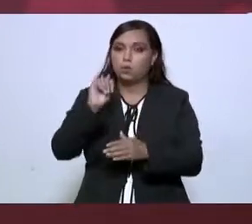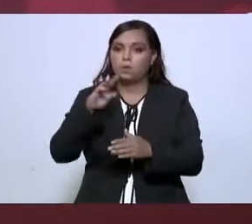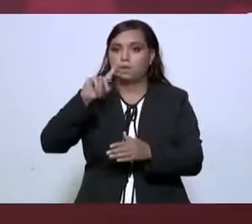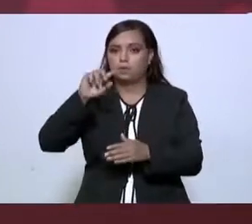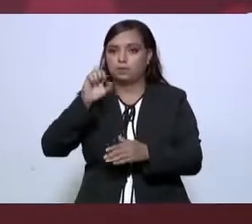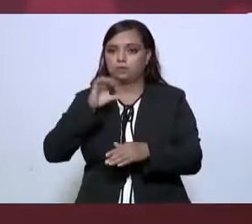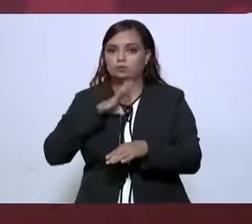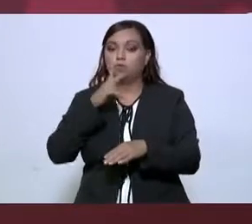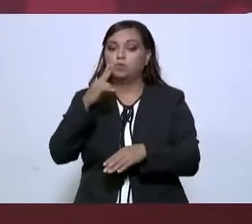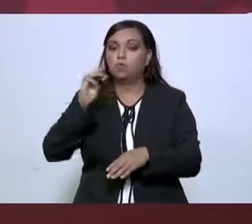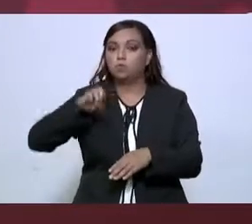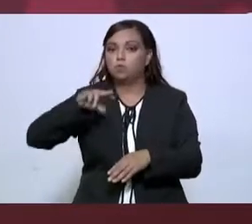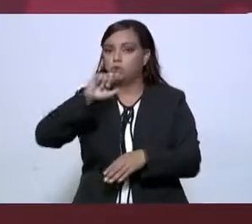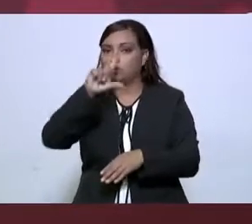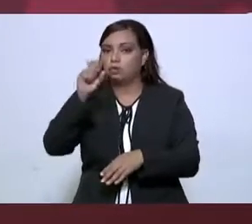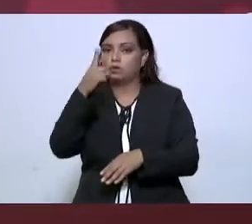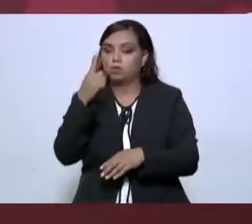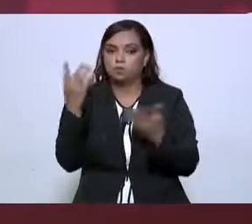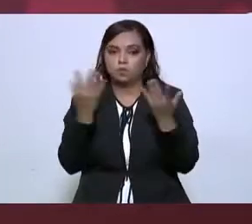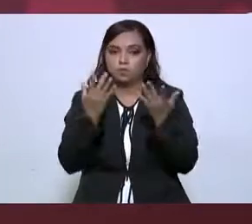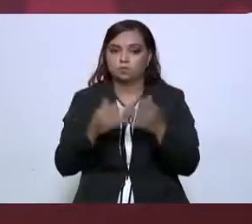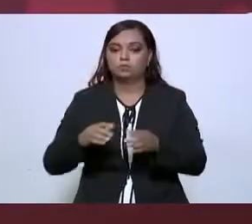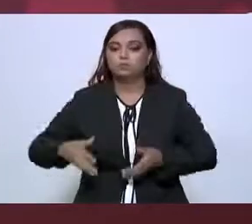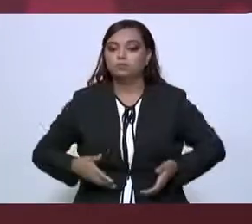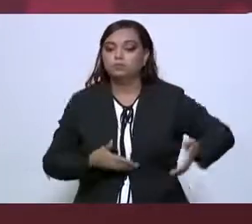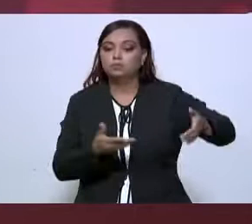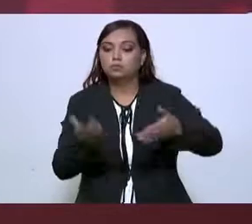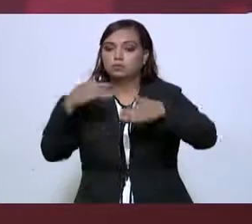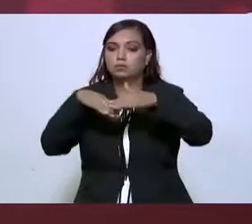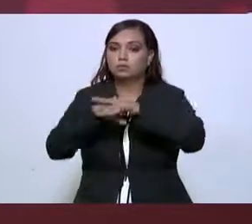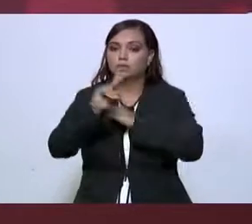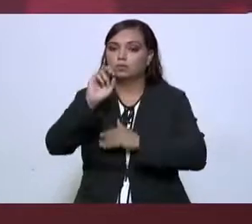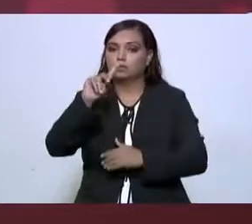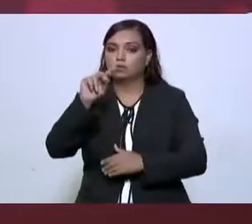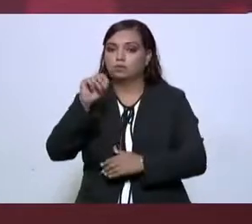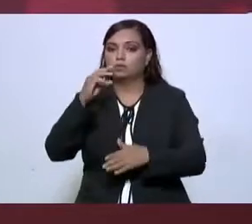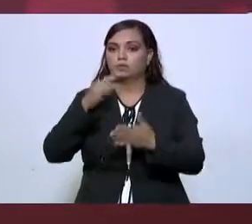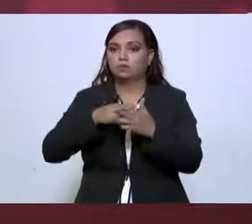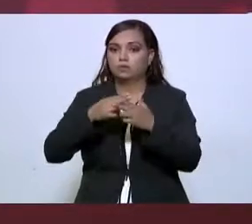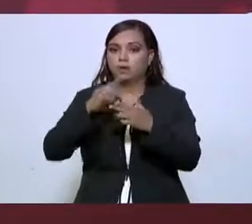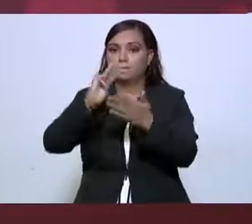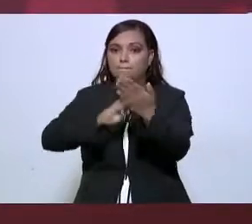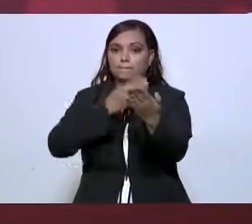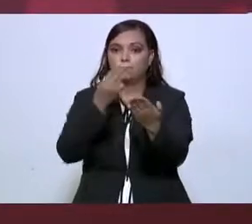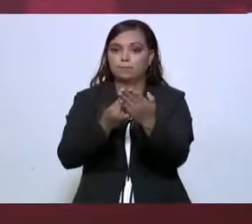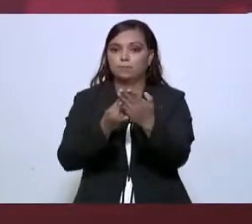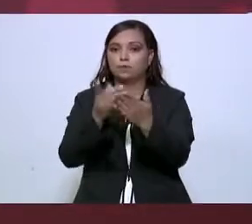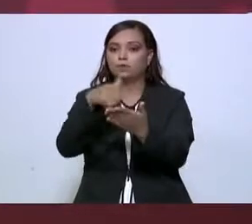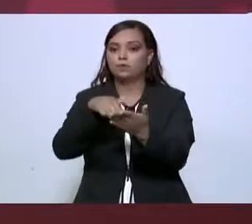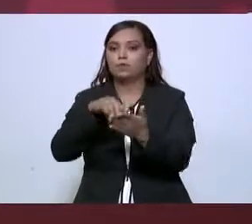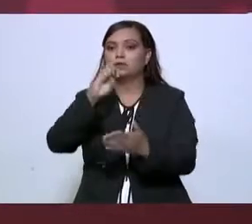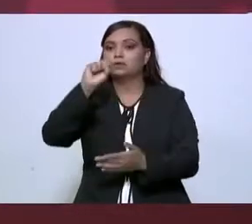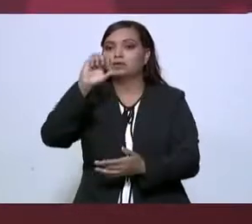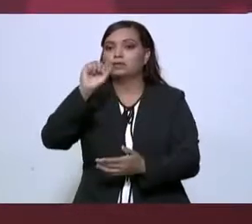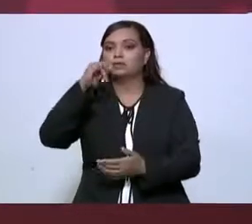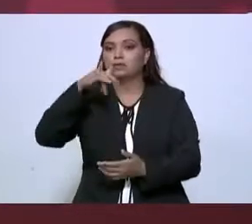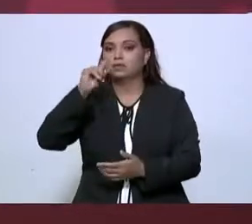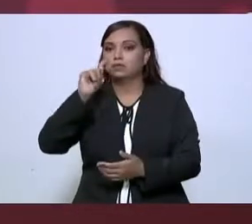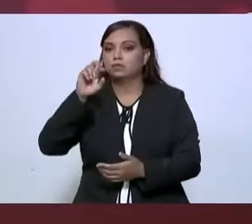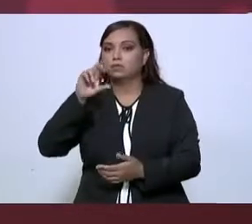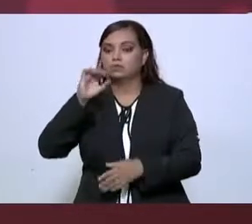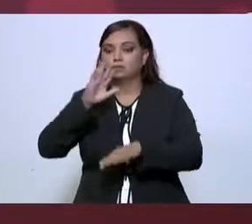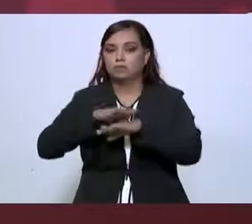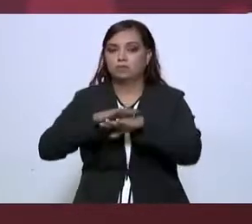más, al 100 por ciento. La carretera de acceso al puerto, que va a dar a Matamoros, son más o menos 60 kilómetros. La